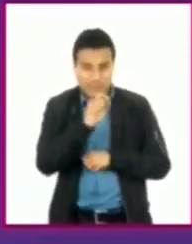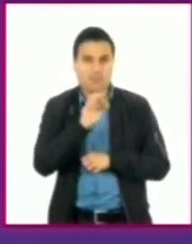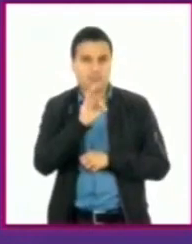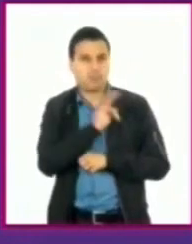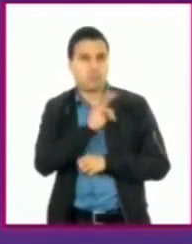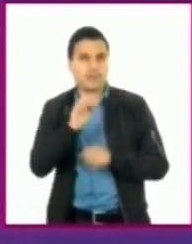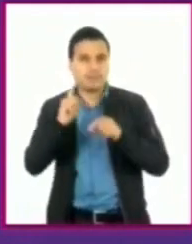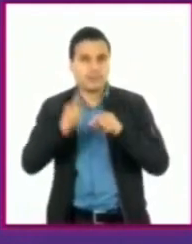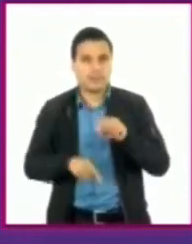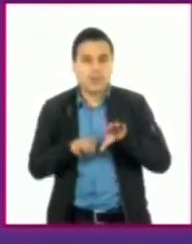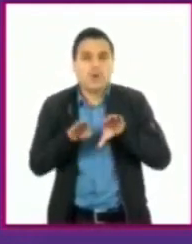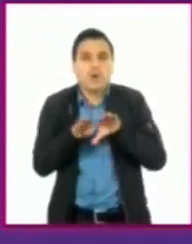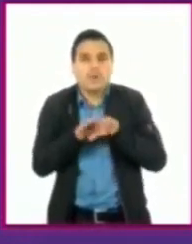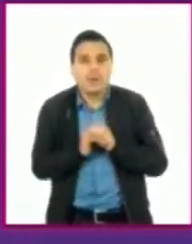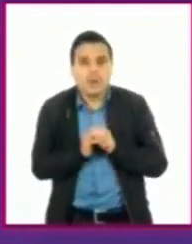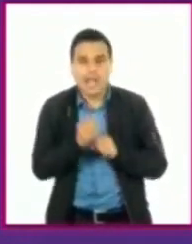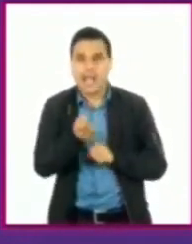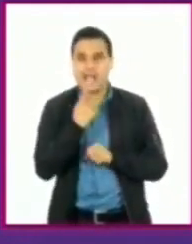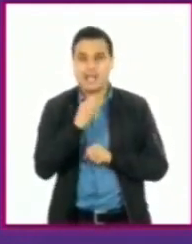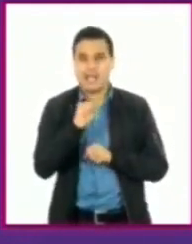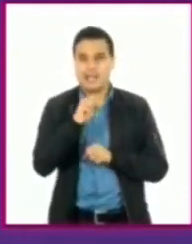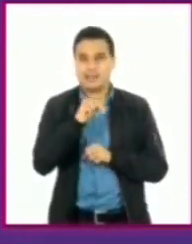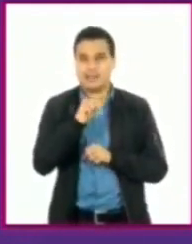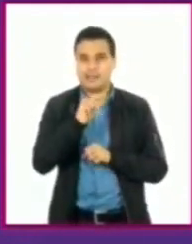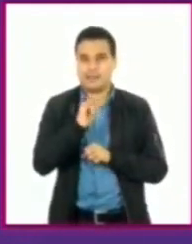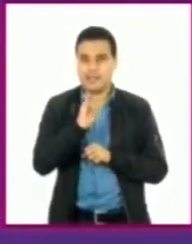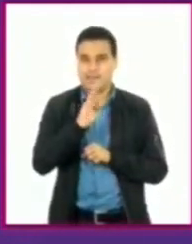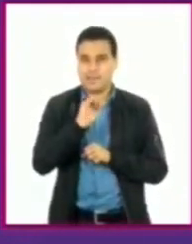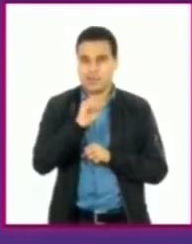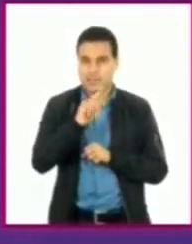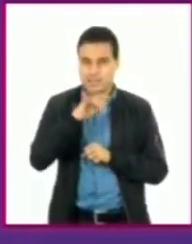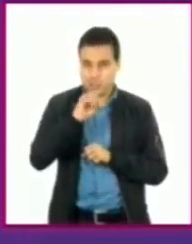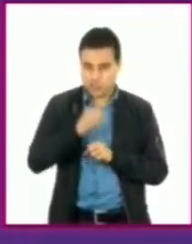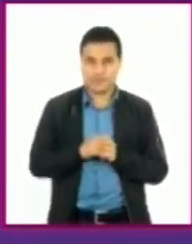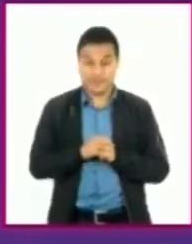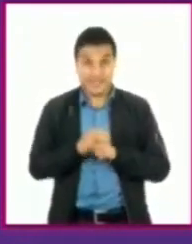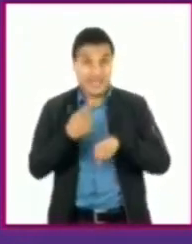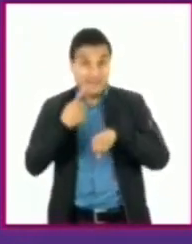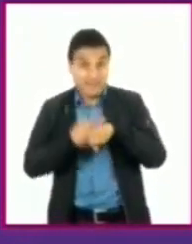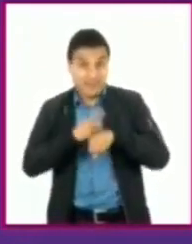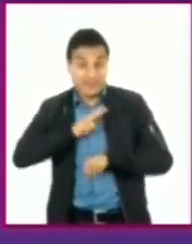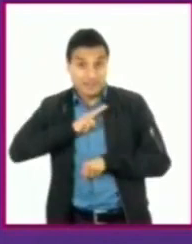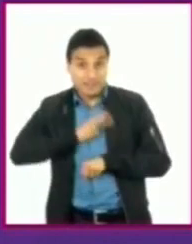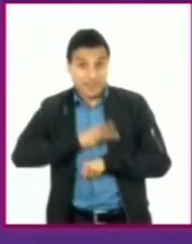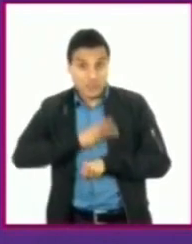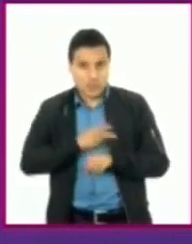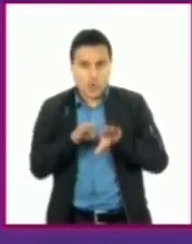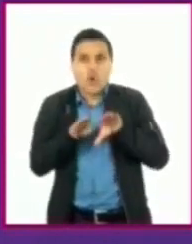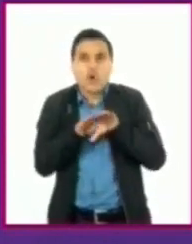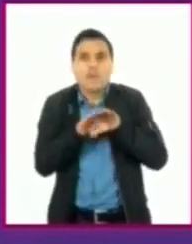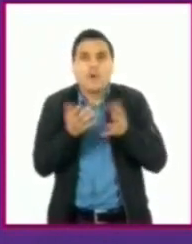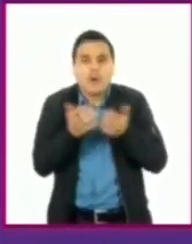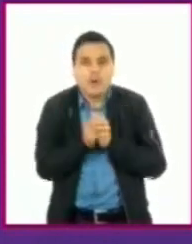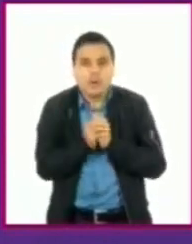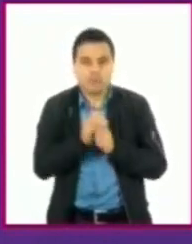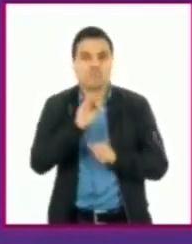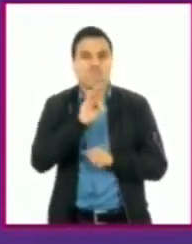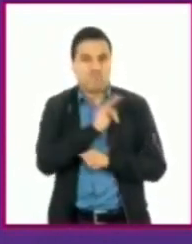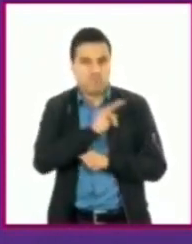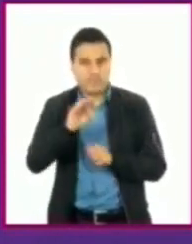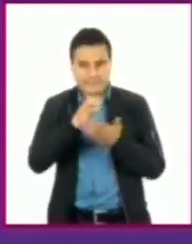con antibióticos, pero en el caso de las infecciones virales, solo se pueden atender los síntomas con